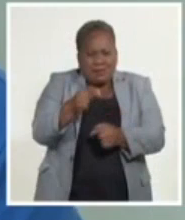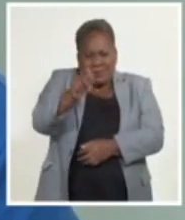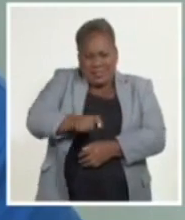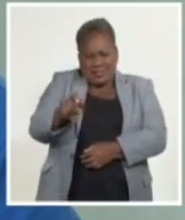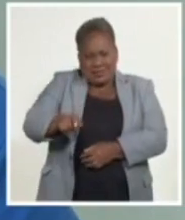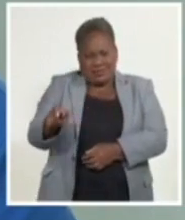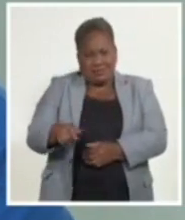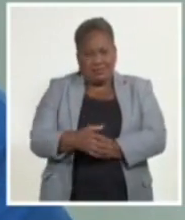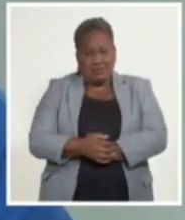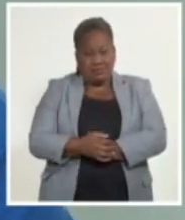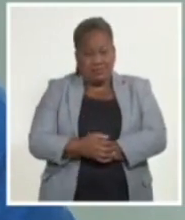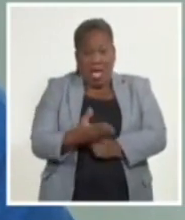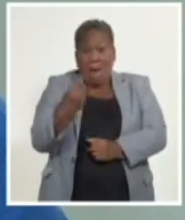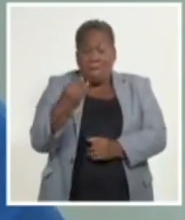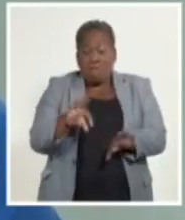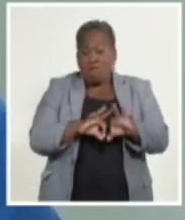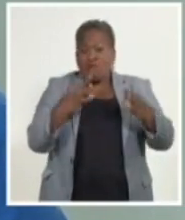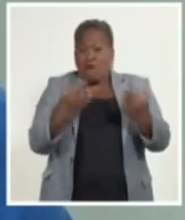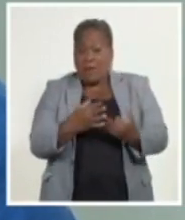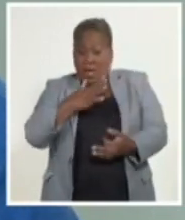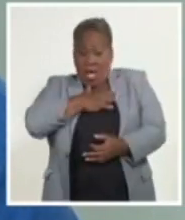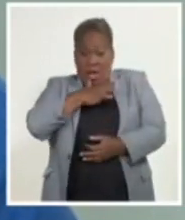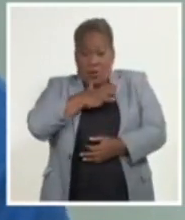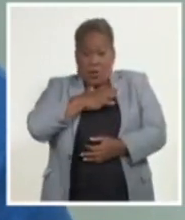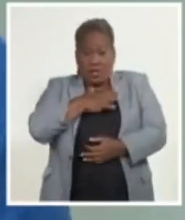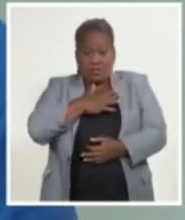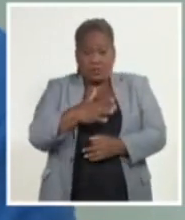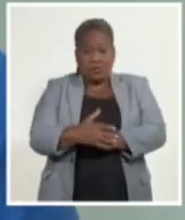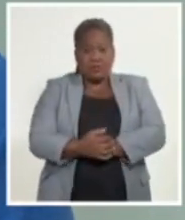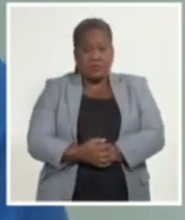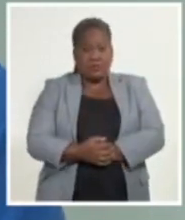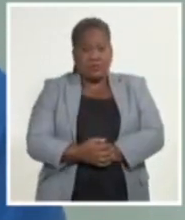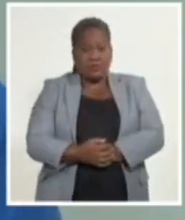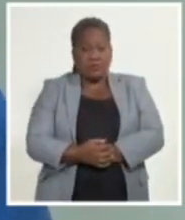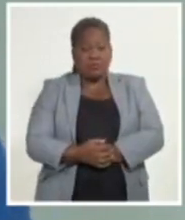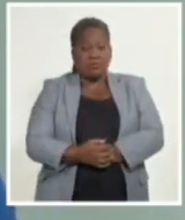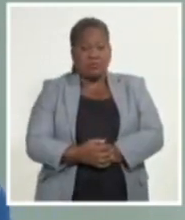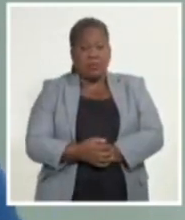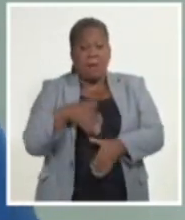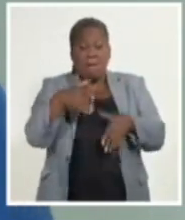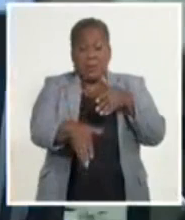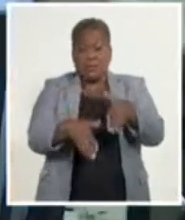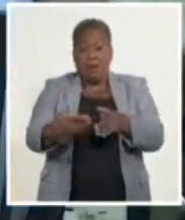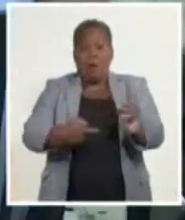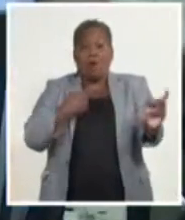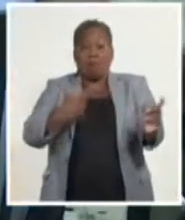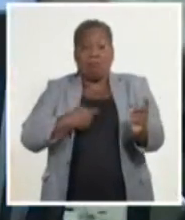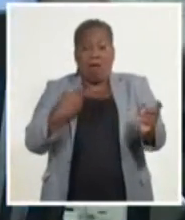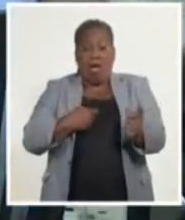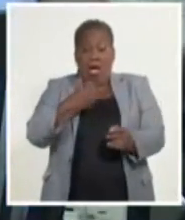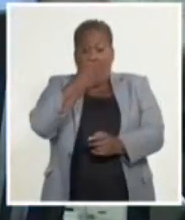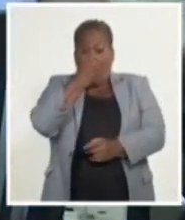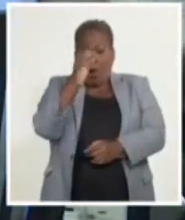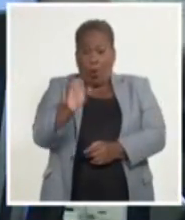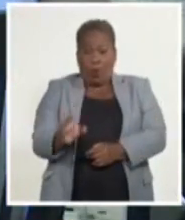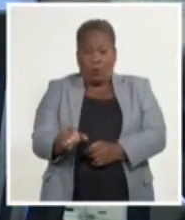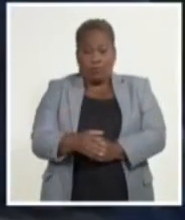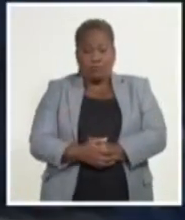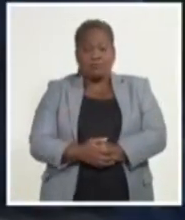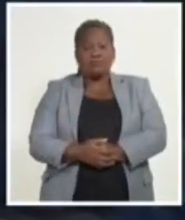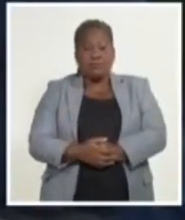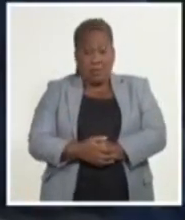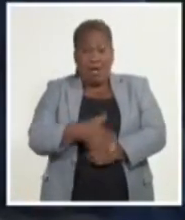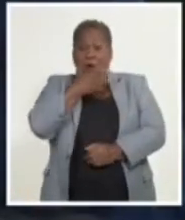porque muchos de nuestros familiares estuvieron en la guerra de Angola. Los jóvenes cubanos se